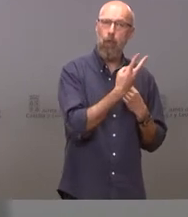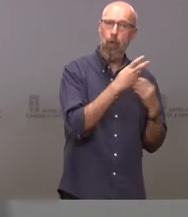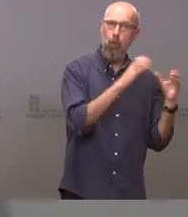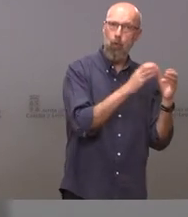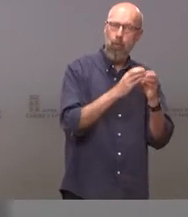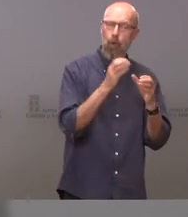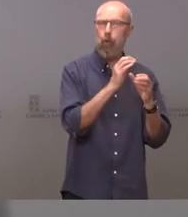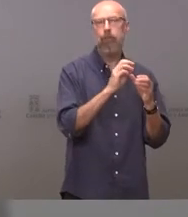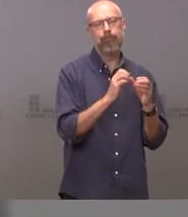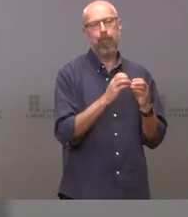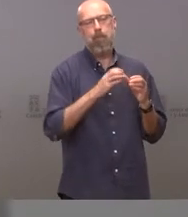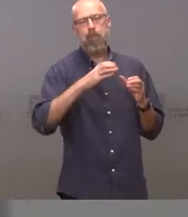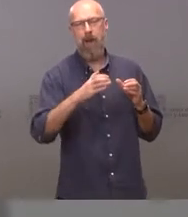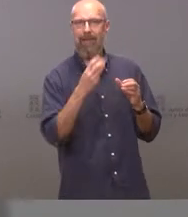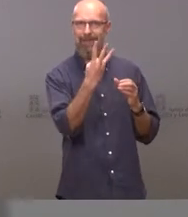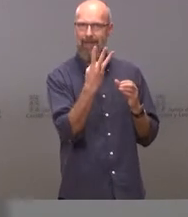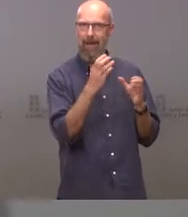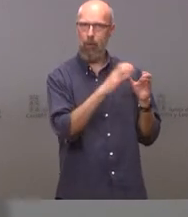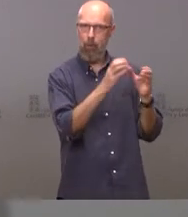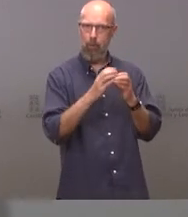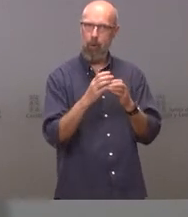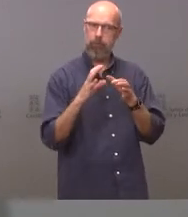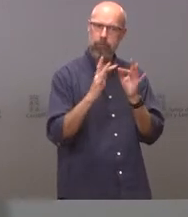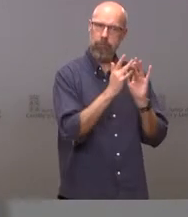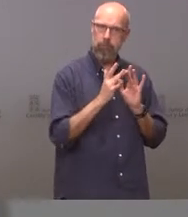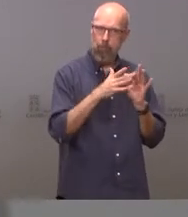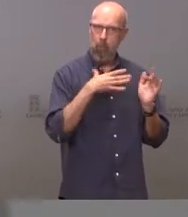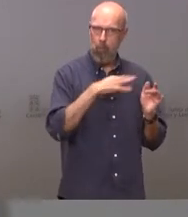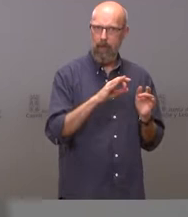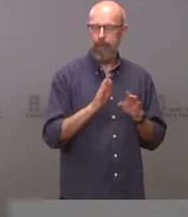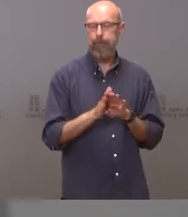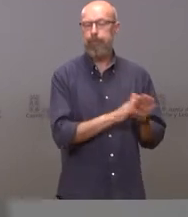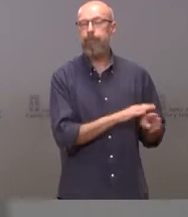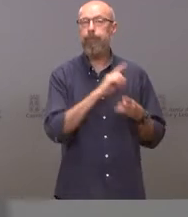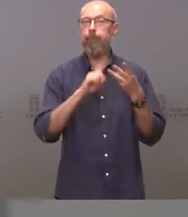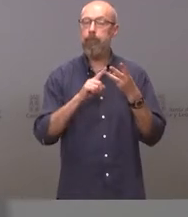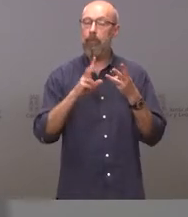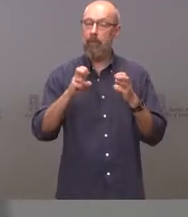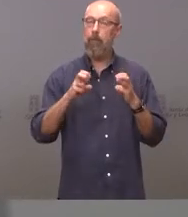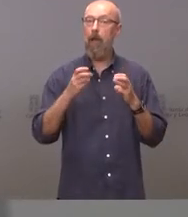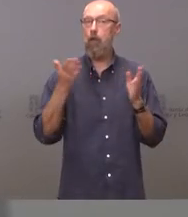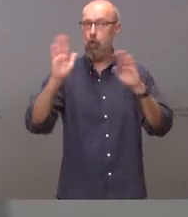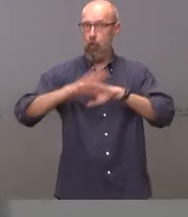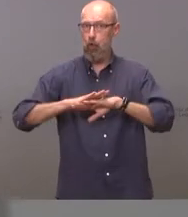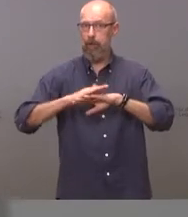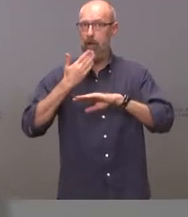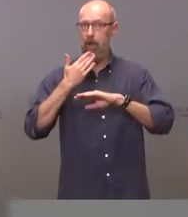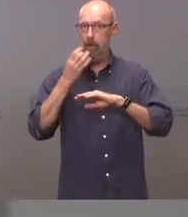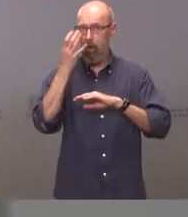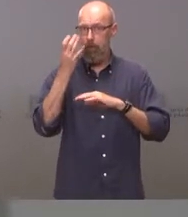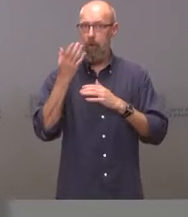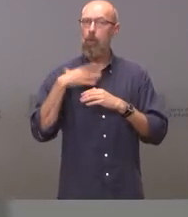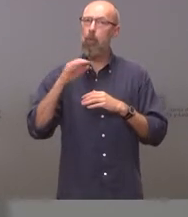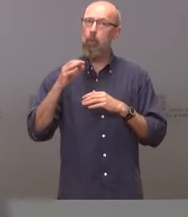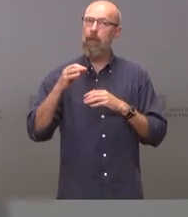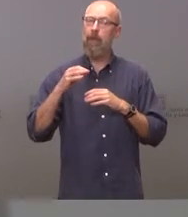convivencia. En el ocio nocturno, en el nivel 2, se permite la apertura del interior de discotecas